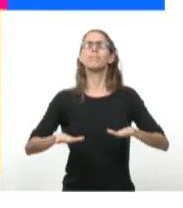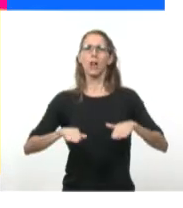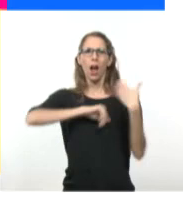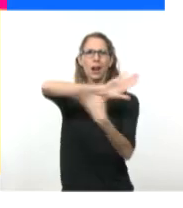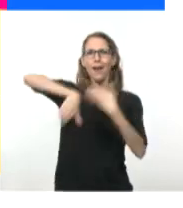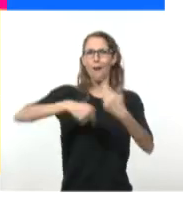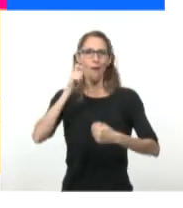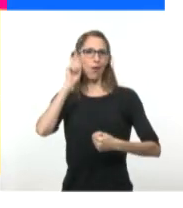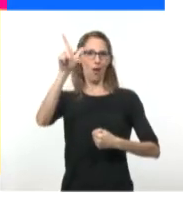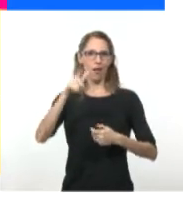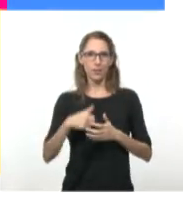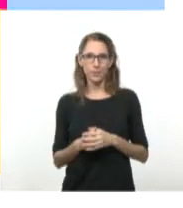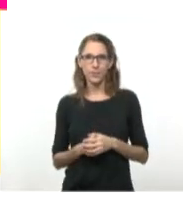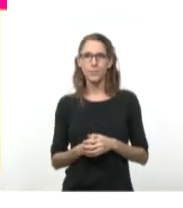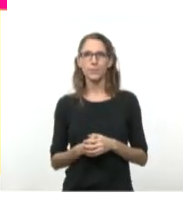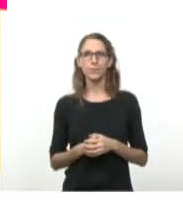cubana.